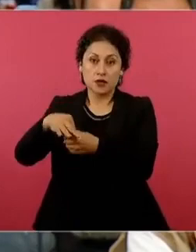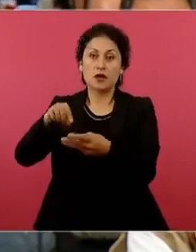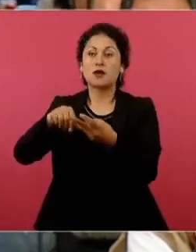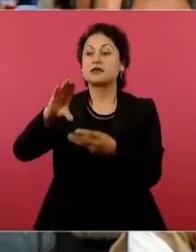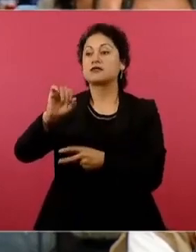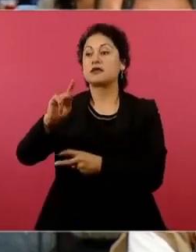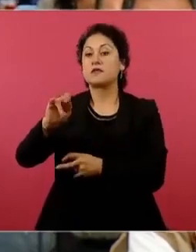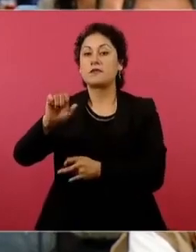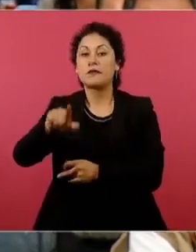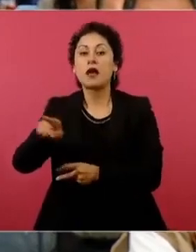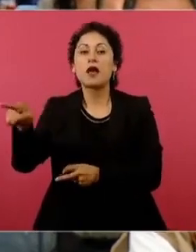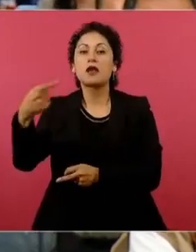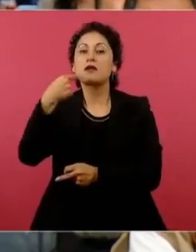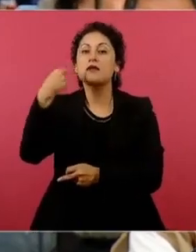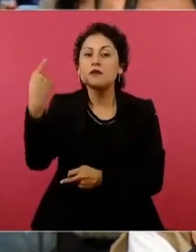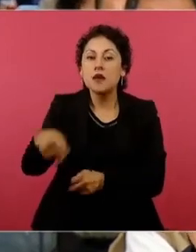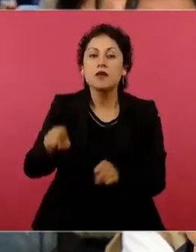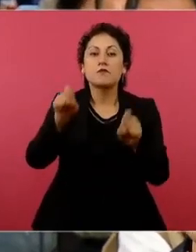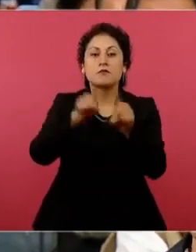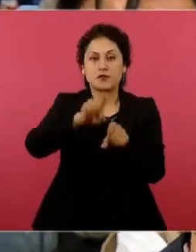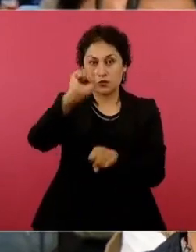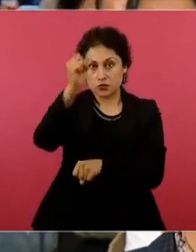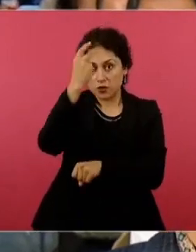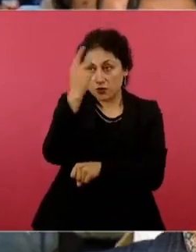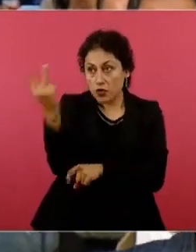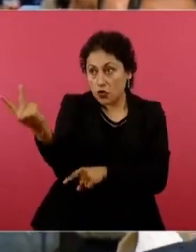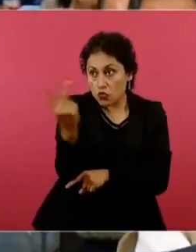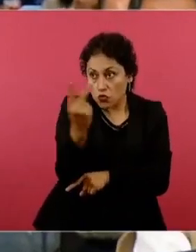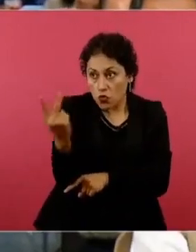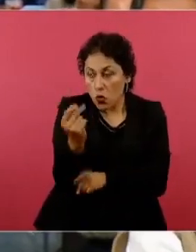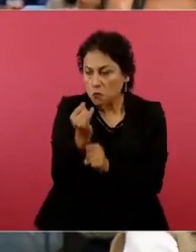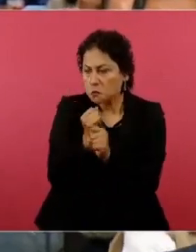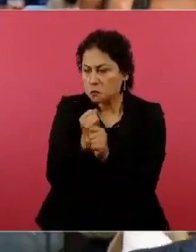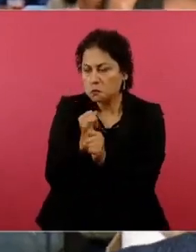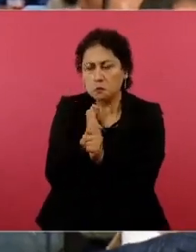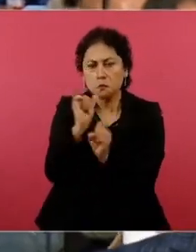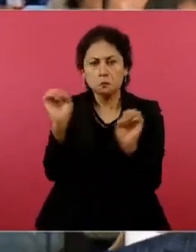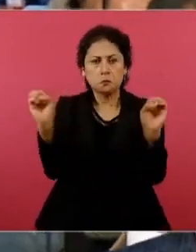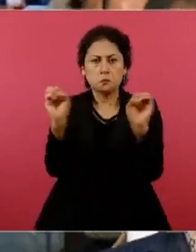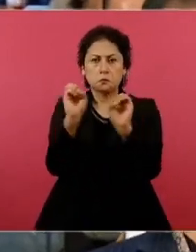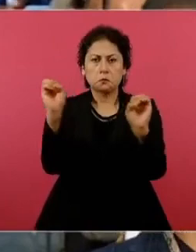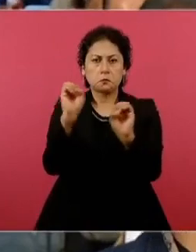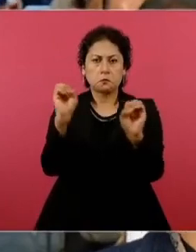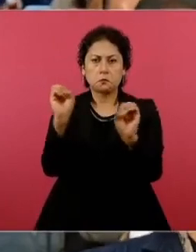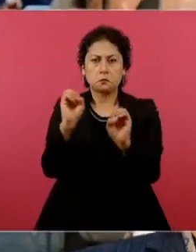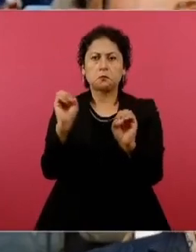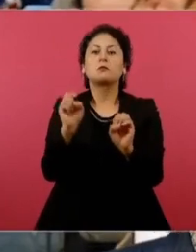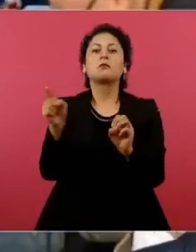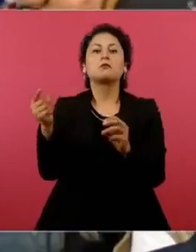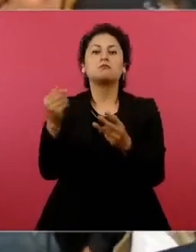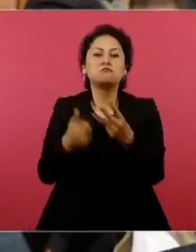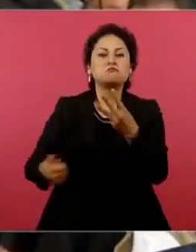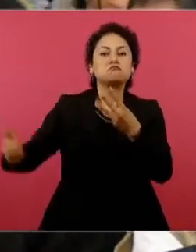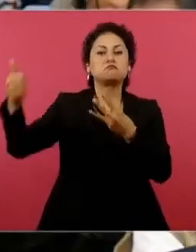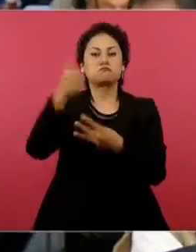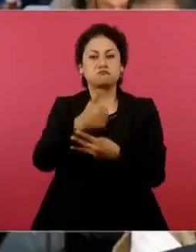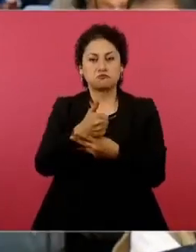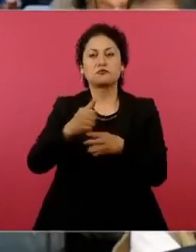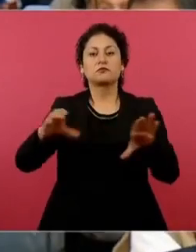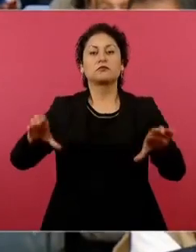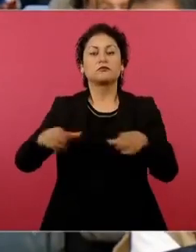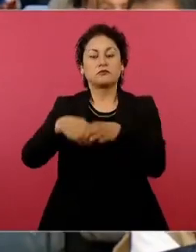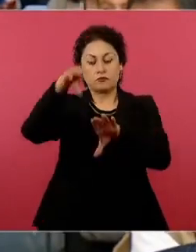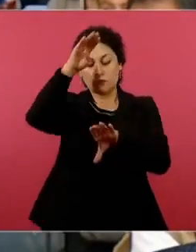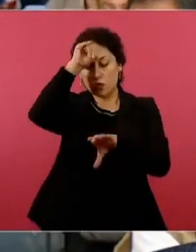la autoridad electoral en San Luis Potosí, determinó que no había ningún delito que perseguir. Se fue hasta el tribunal, la sala de Monterrey